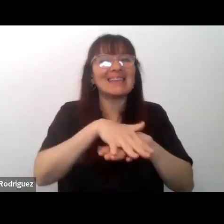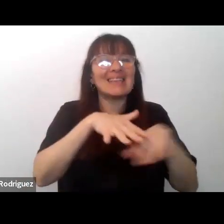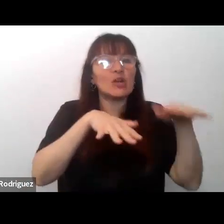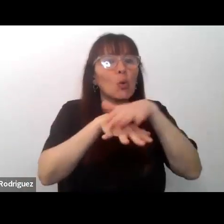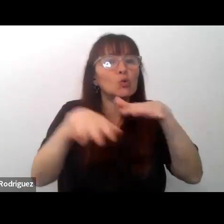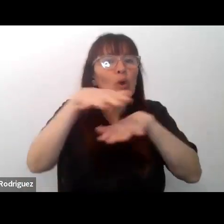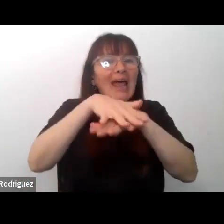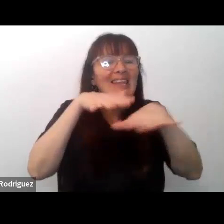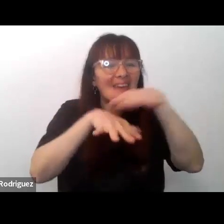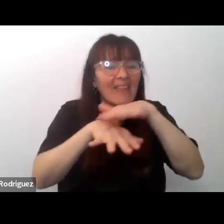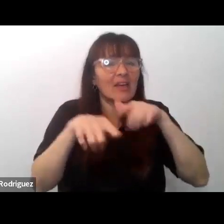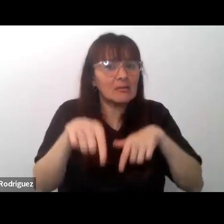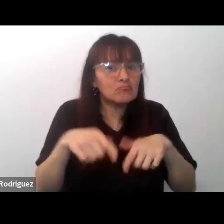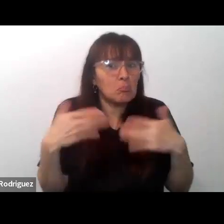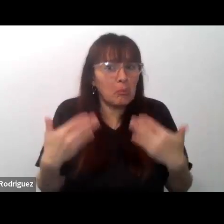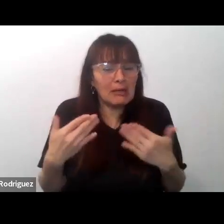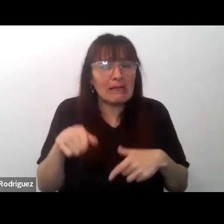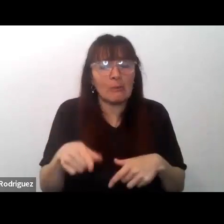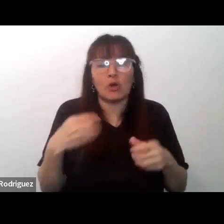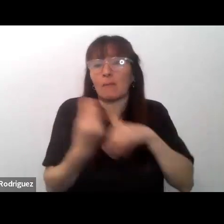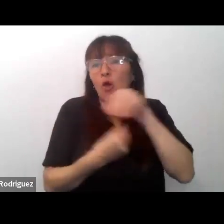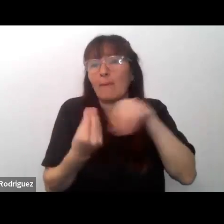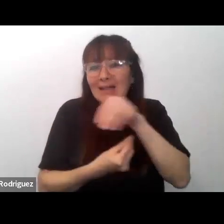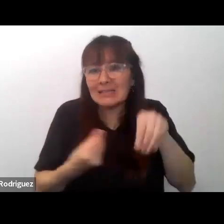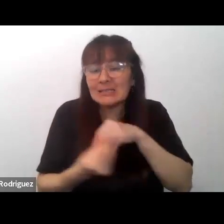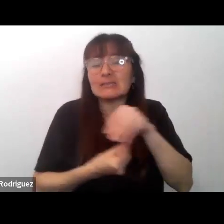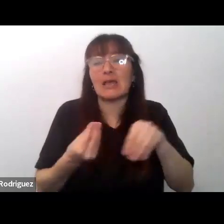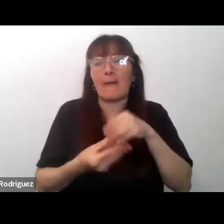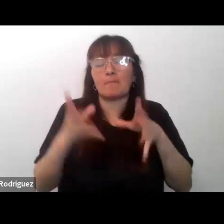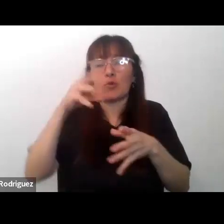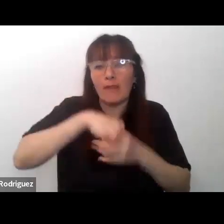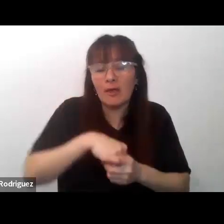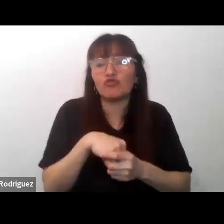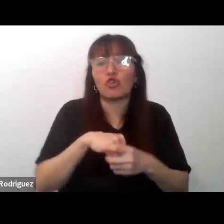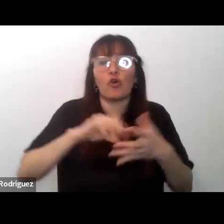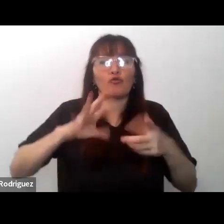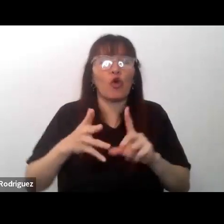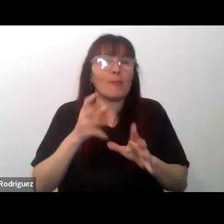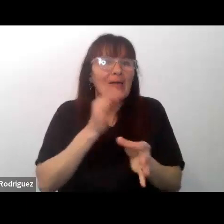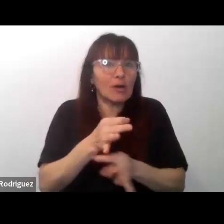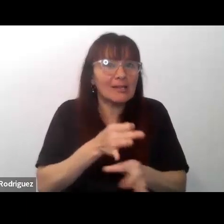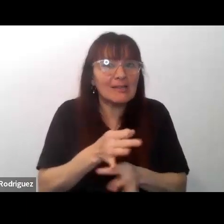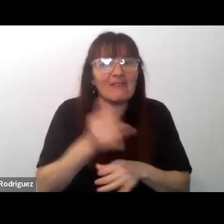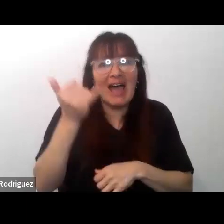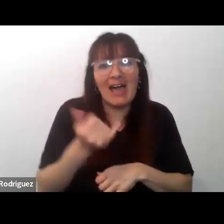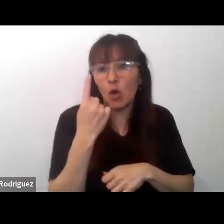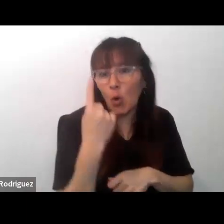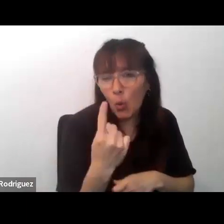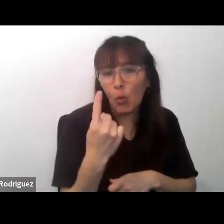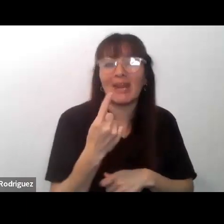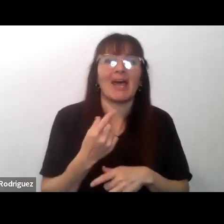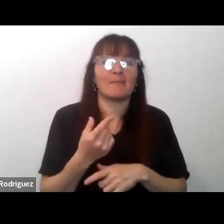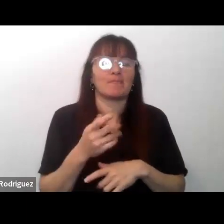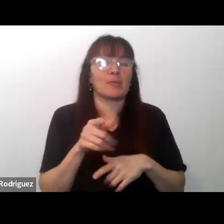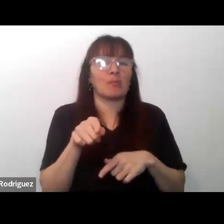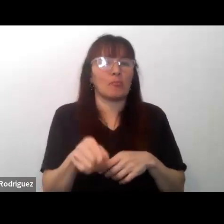incluso al interior de una familia que tiene un modelo educativo y un modelo cultural muy identificado porque las